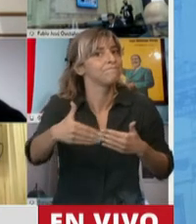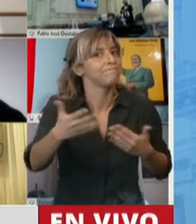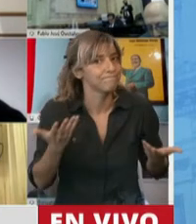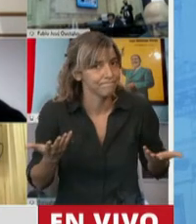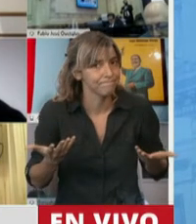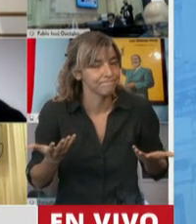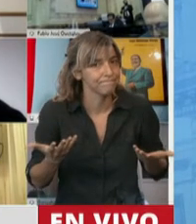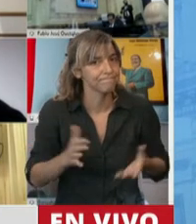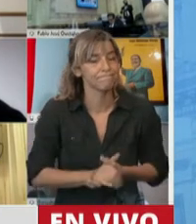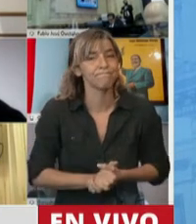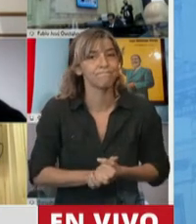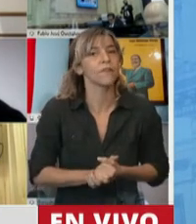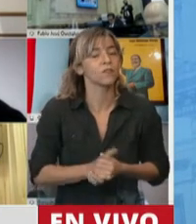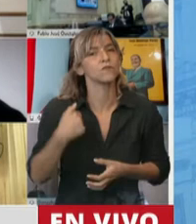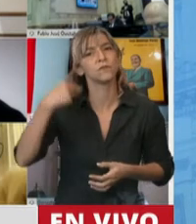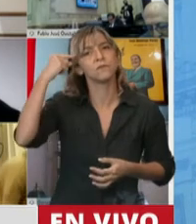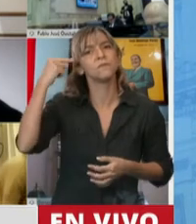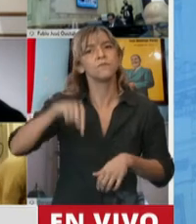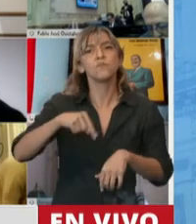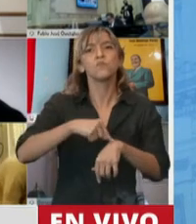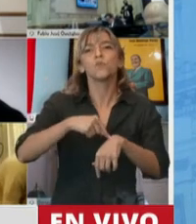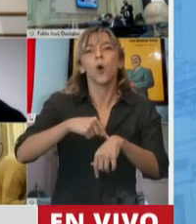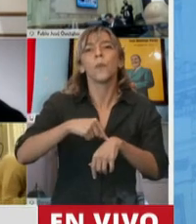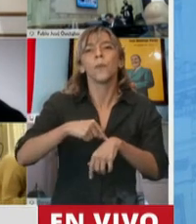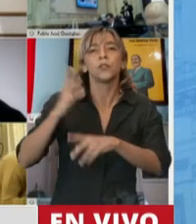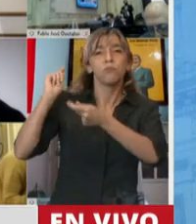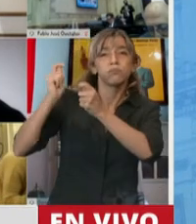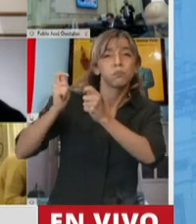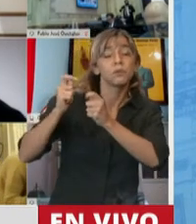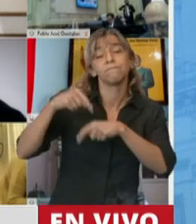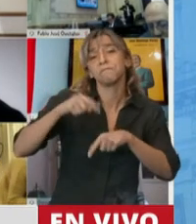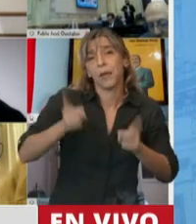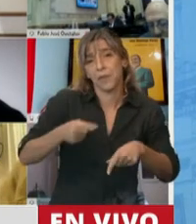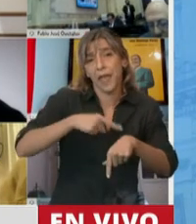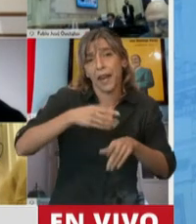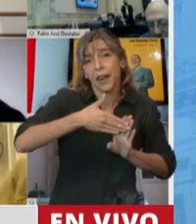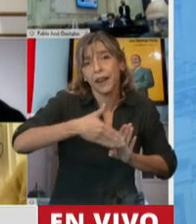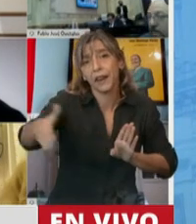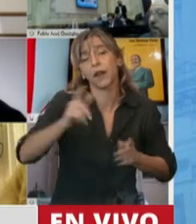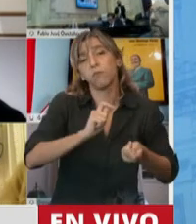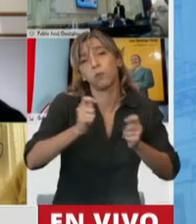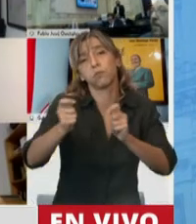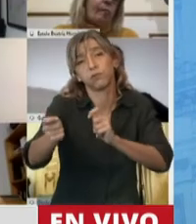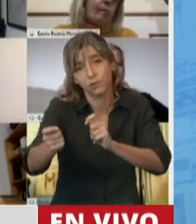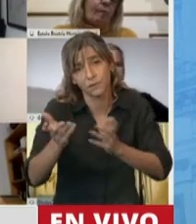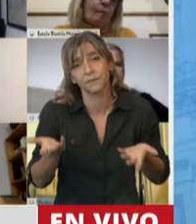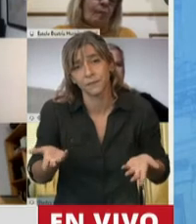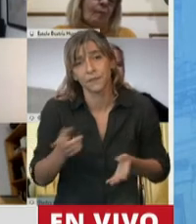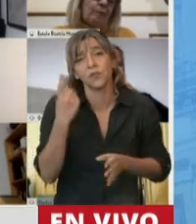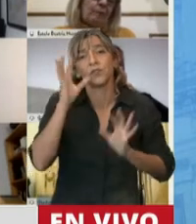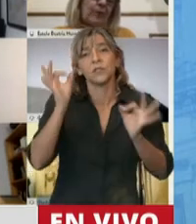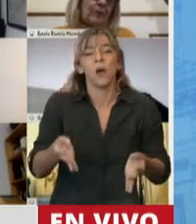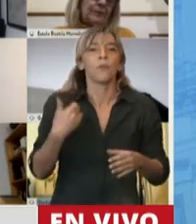que estamos en una transición, vaya como ejemplo, de las máquinas automáticas a la tecnología de base